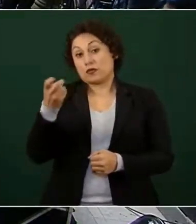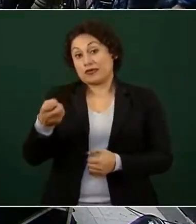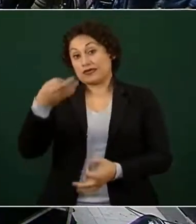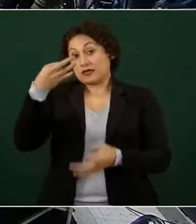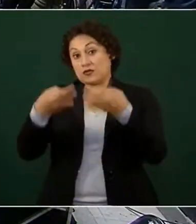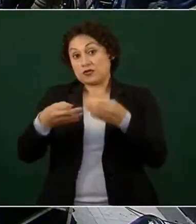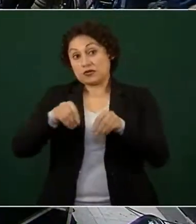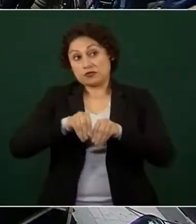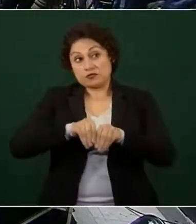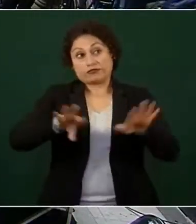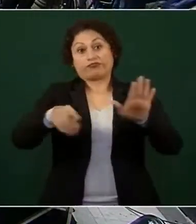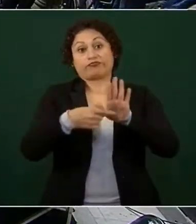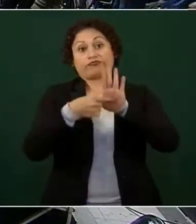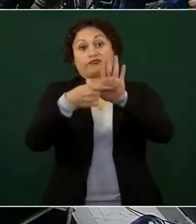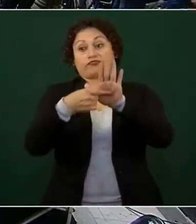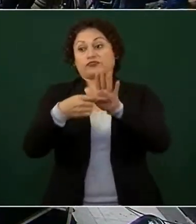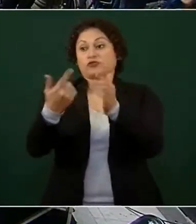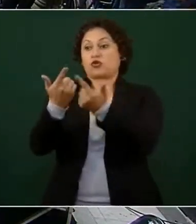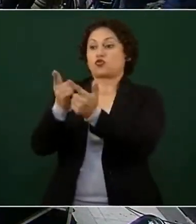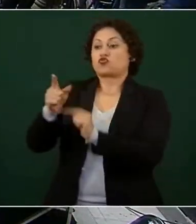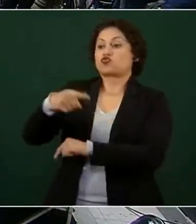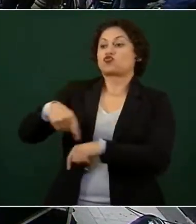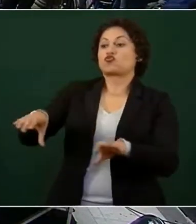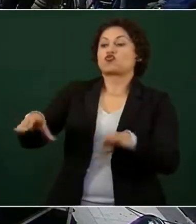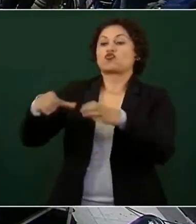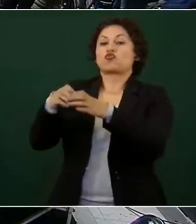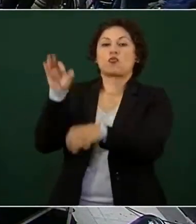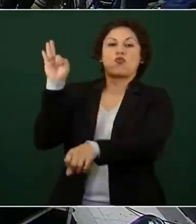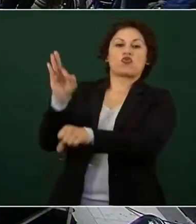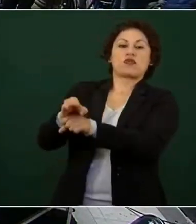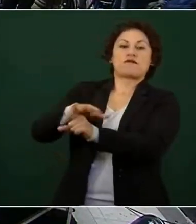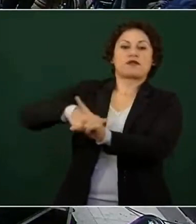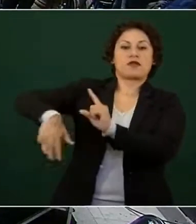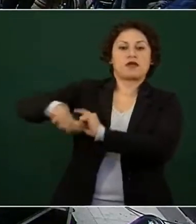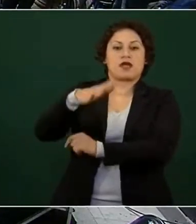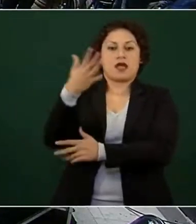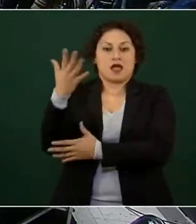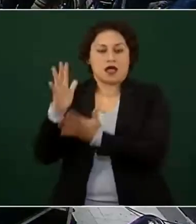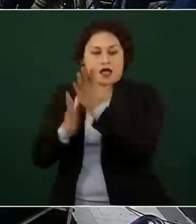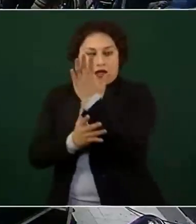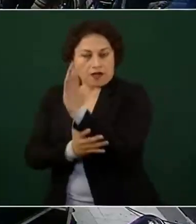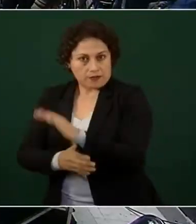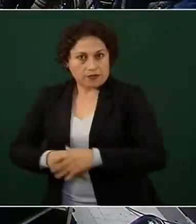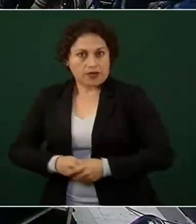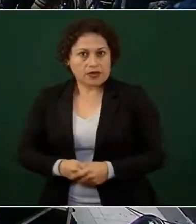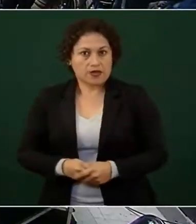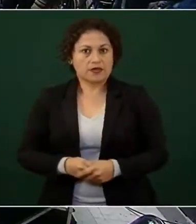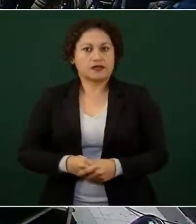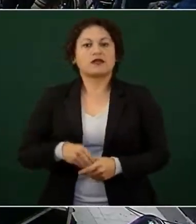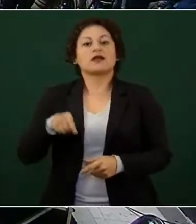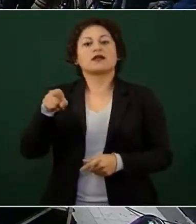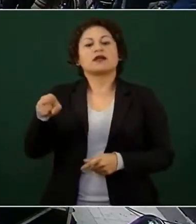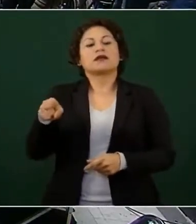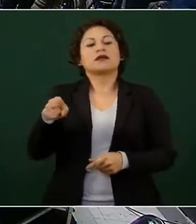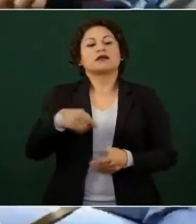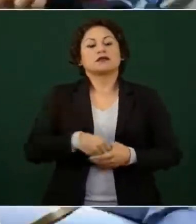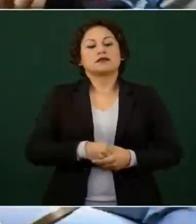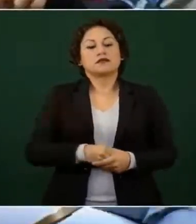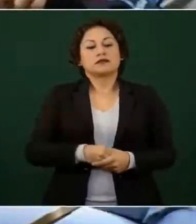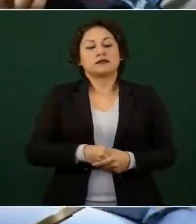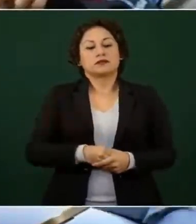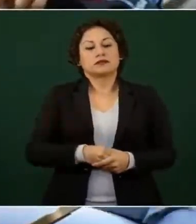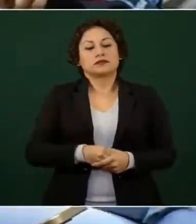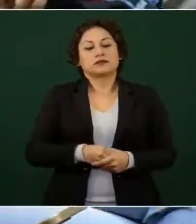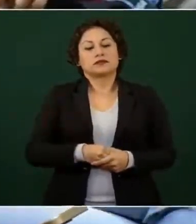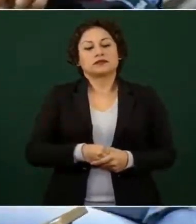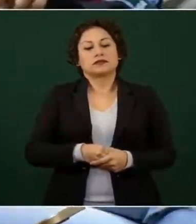ambientalistas claman, de hecho hasta una actriz llama